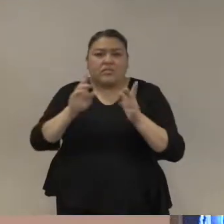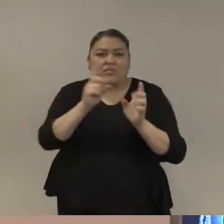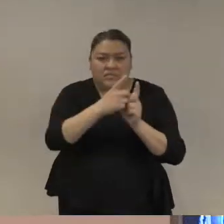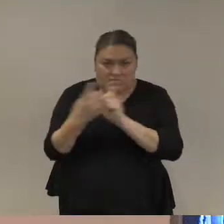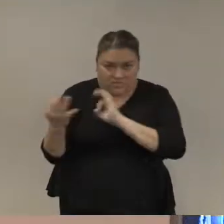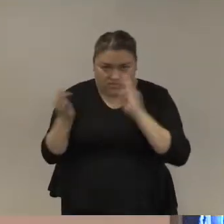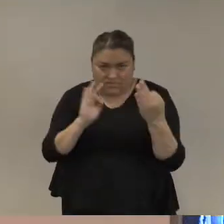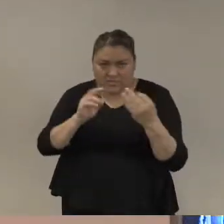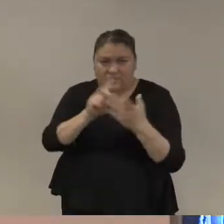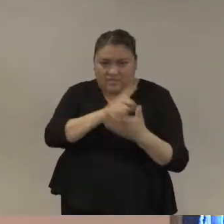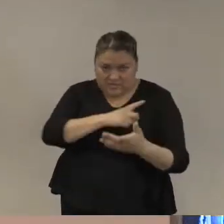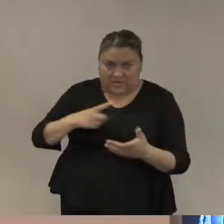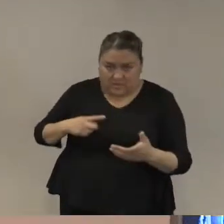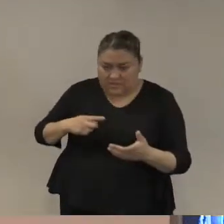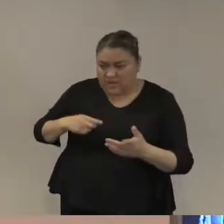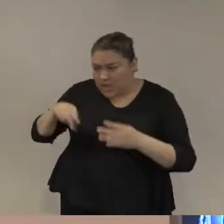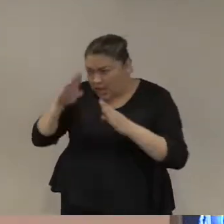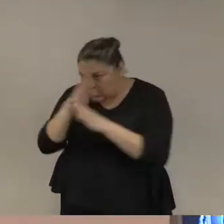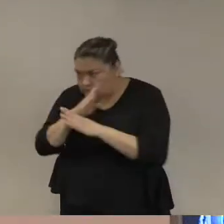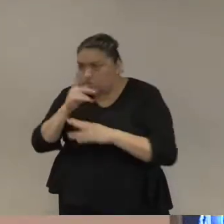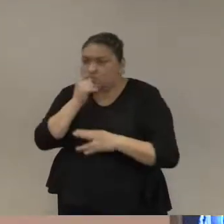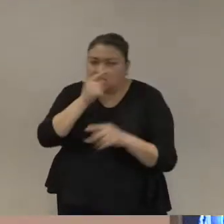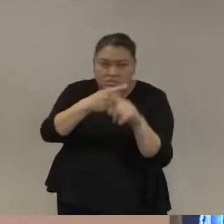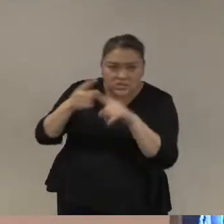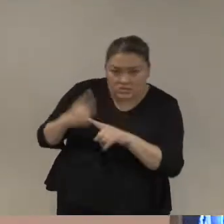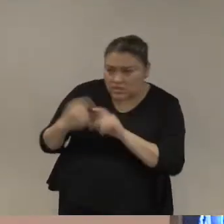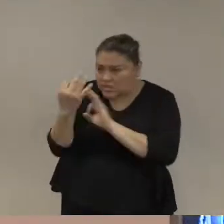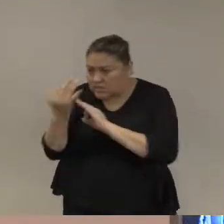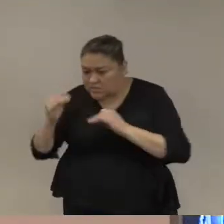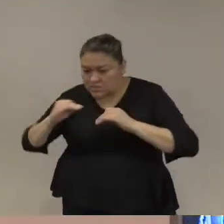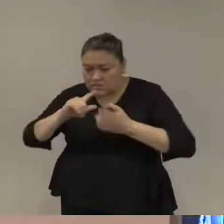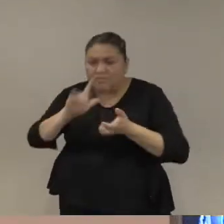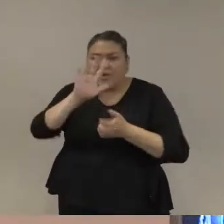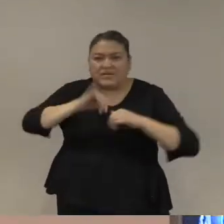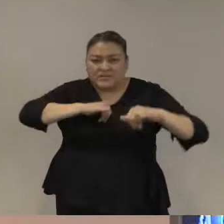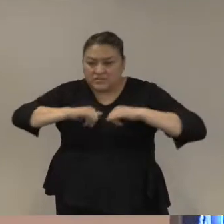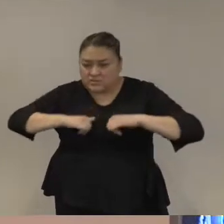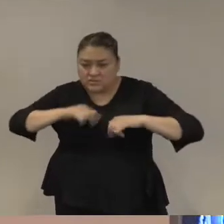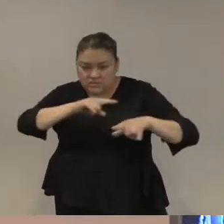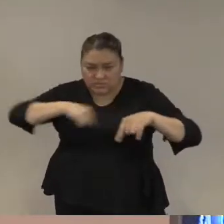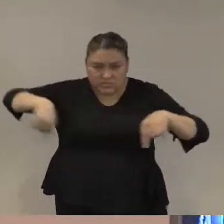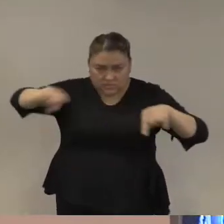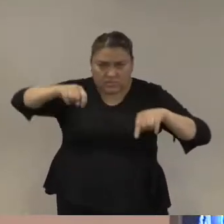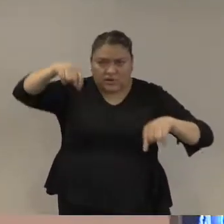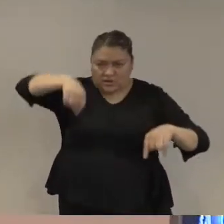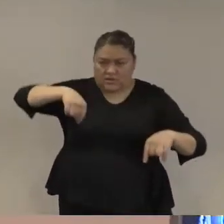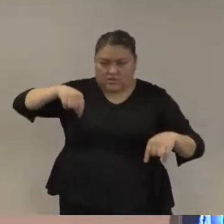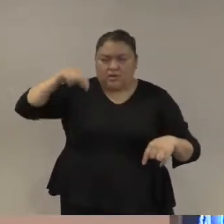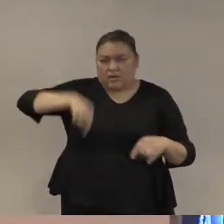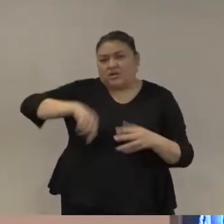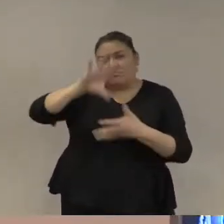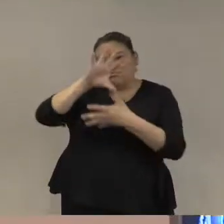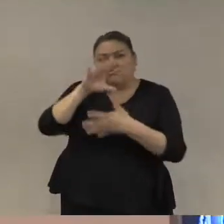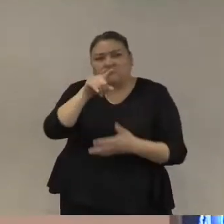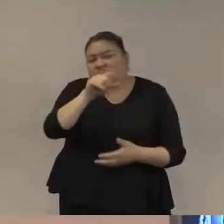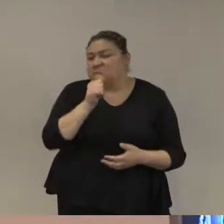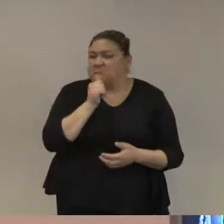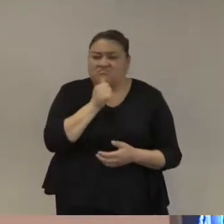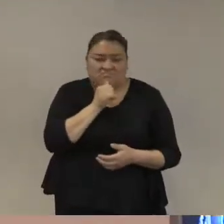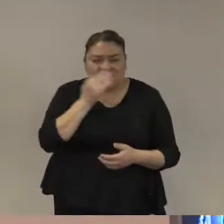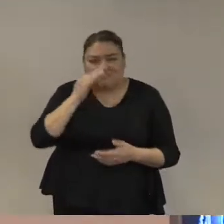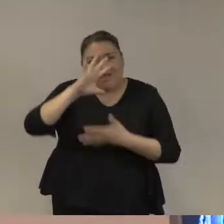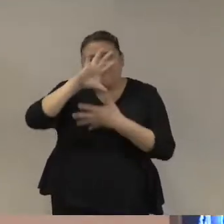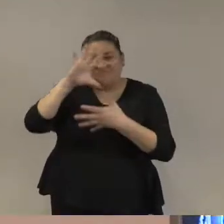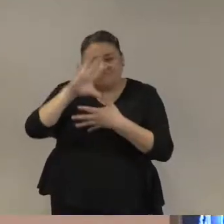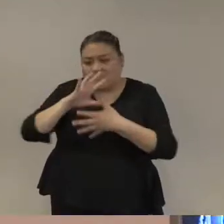que hacen los policías más eficaces del mundo yo veo a pocas policías todavía en América Latina desarrollando esa capacidad de